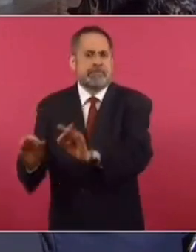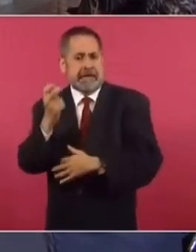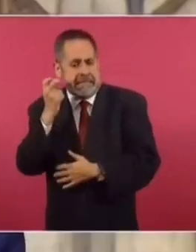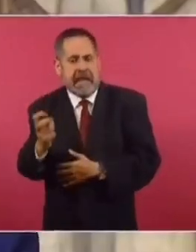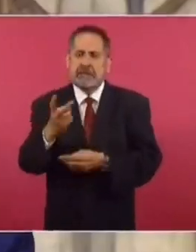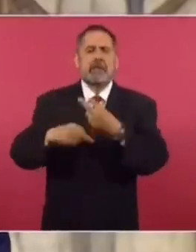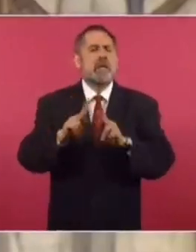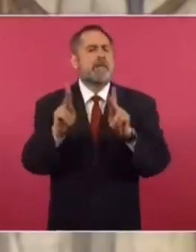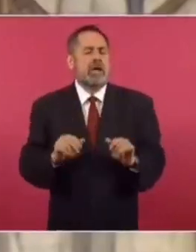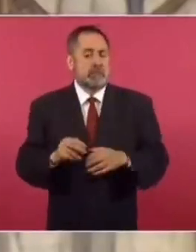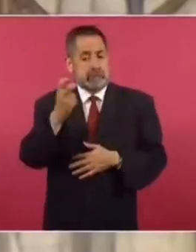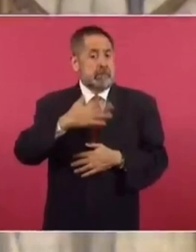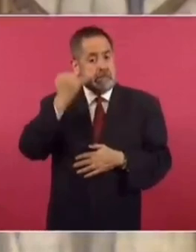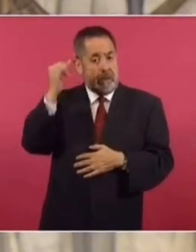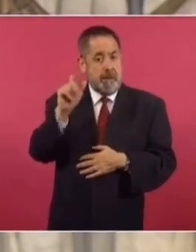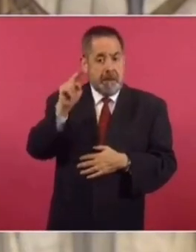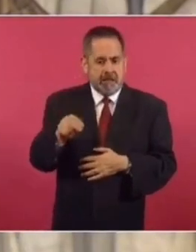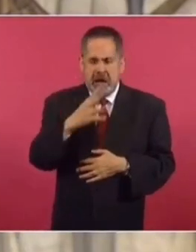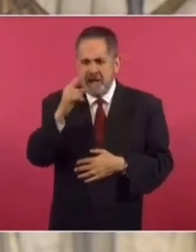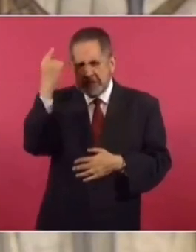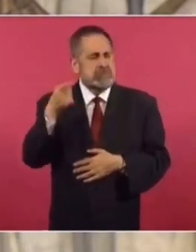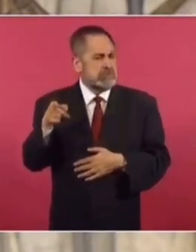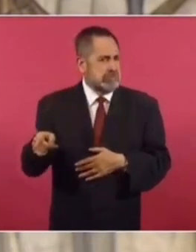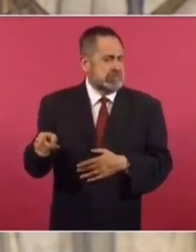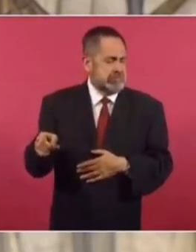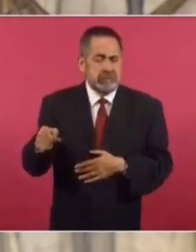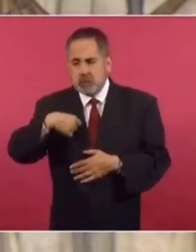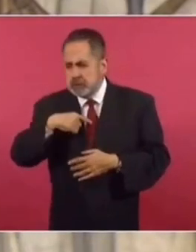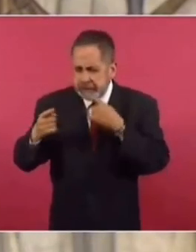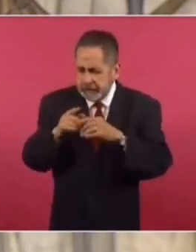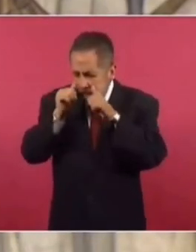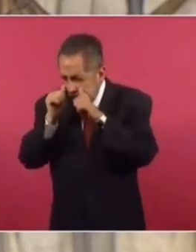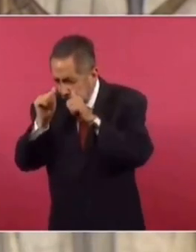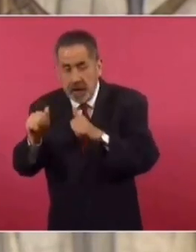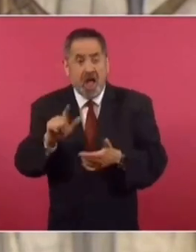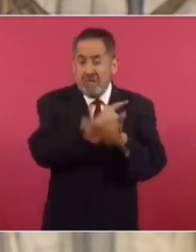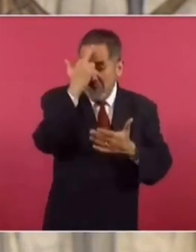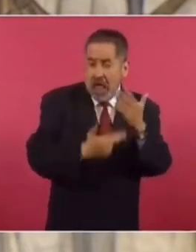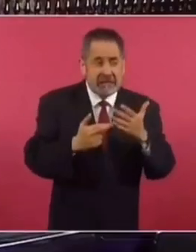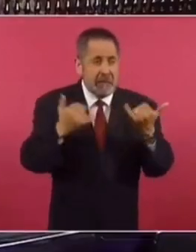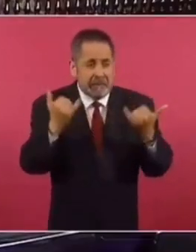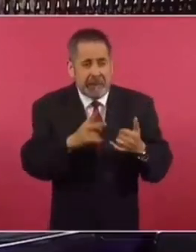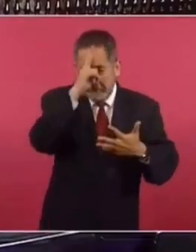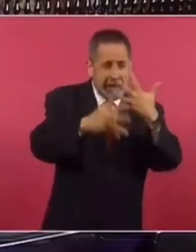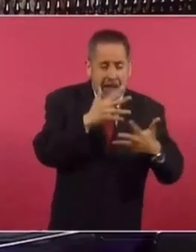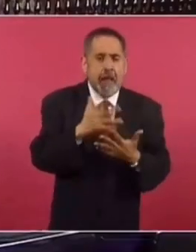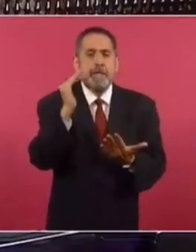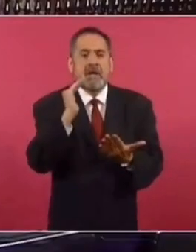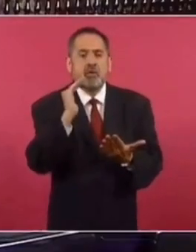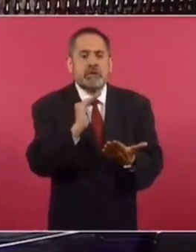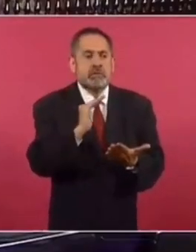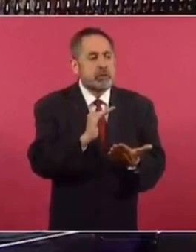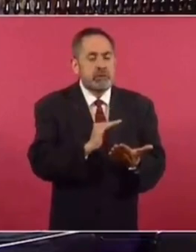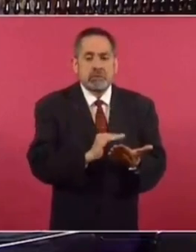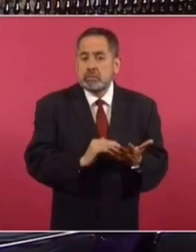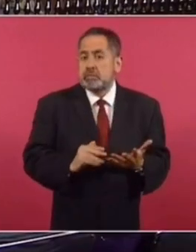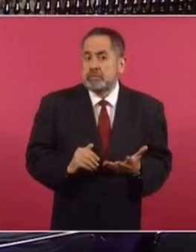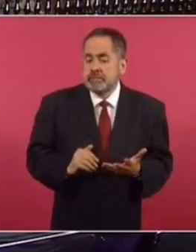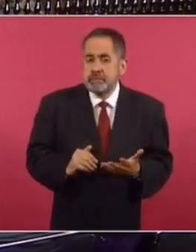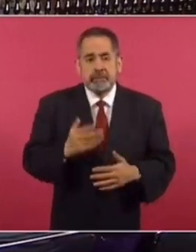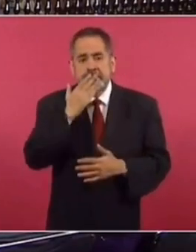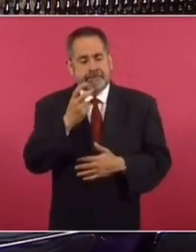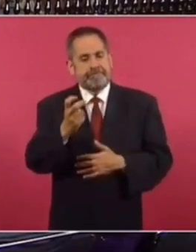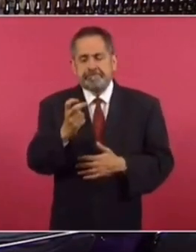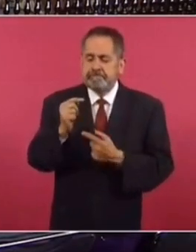Así, con esta estrategia básica, estamos reduciendo la violencia. Estas acciones, desde luego, tienen